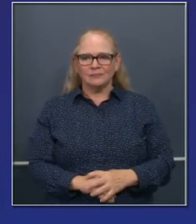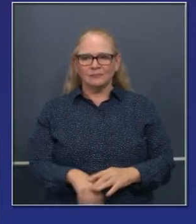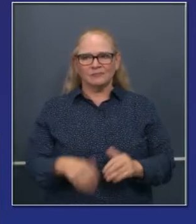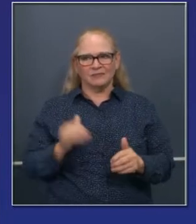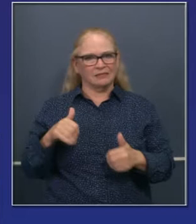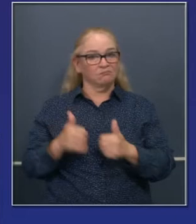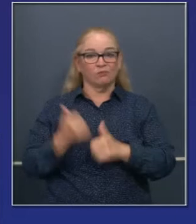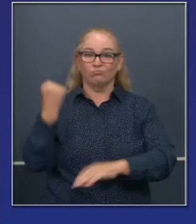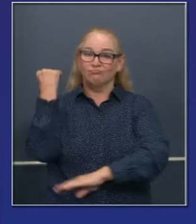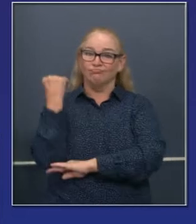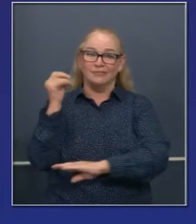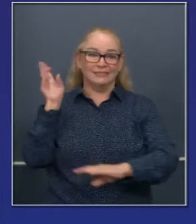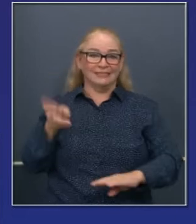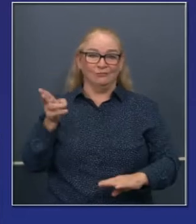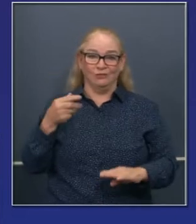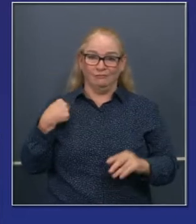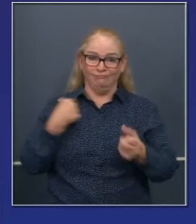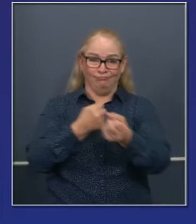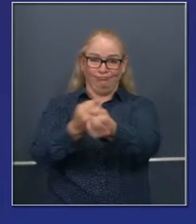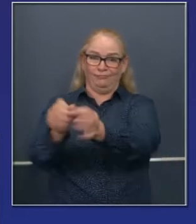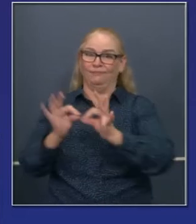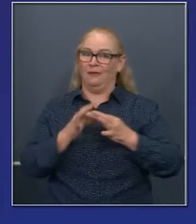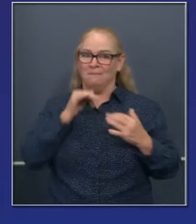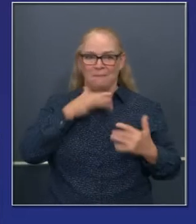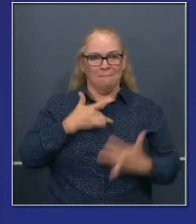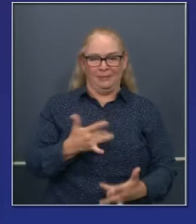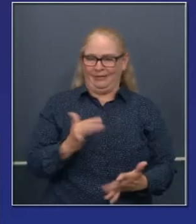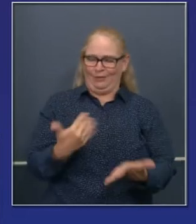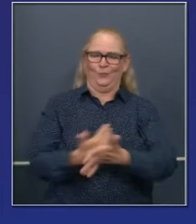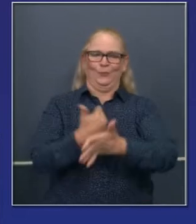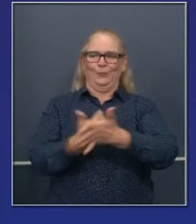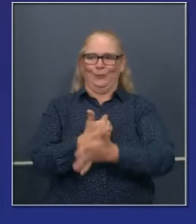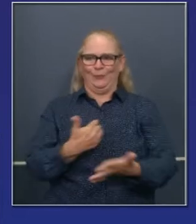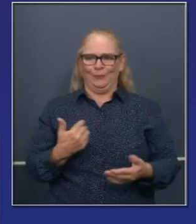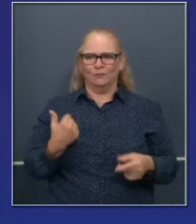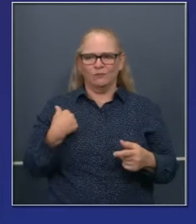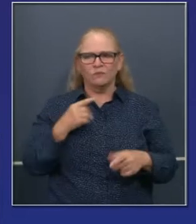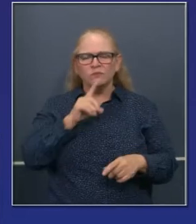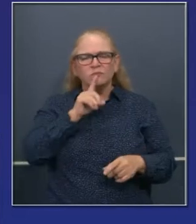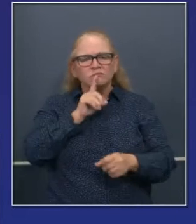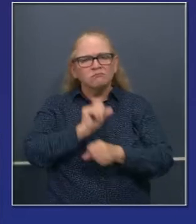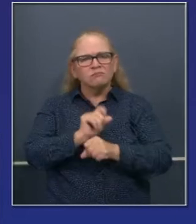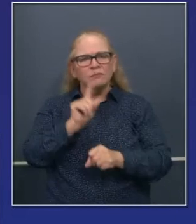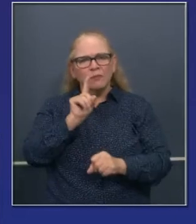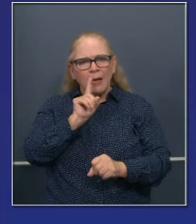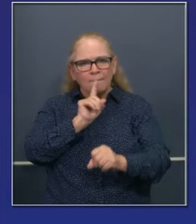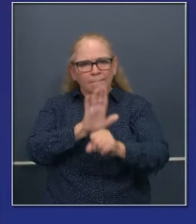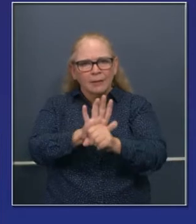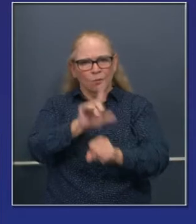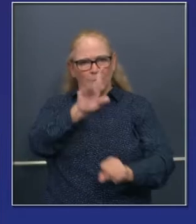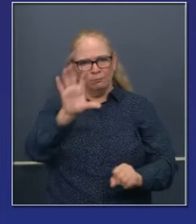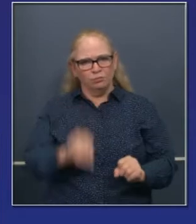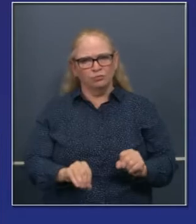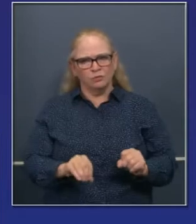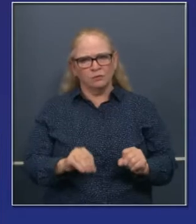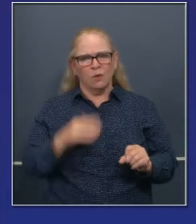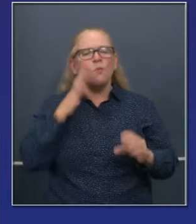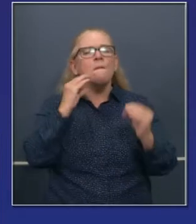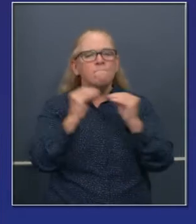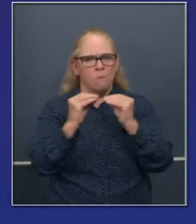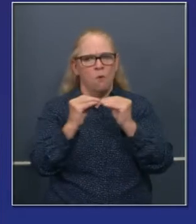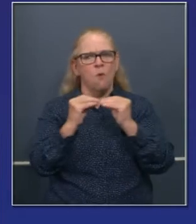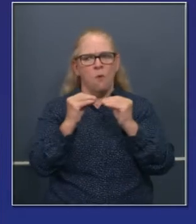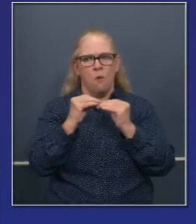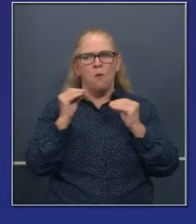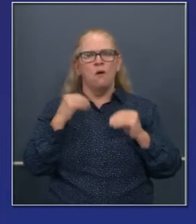un poco más acerca de eso en un momento, pero ciertamente estamos muy más que comprometidos para hacer más y mejor en cuanto a la